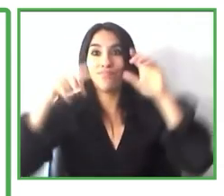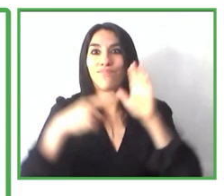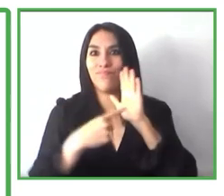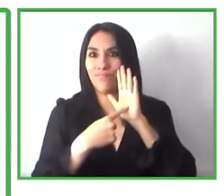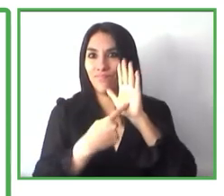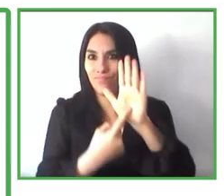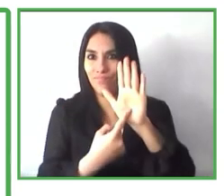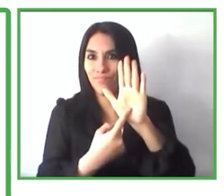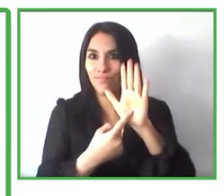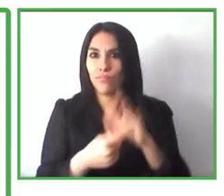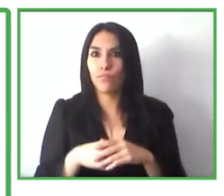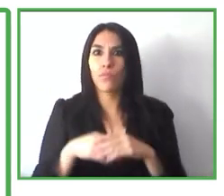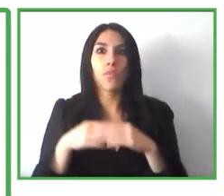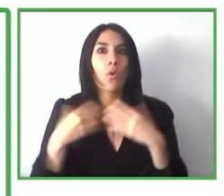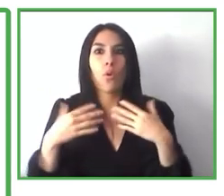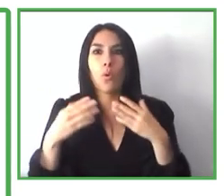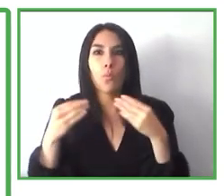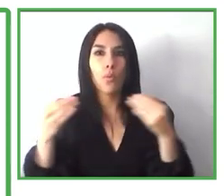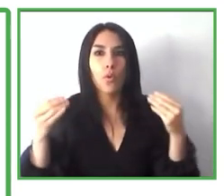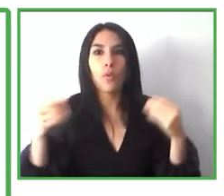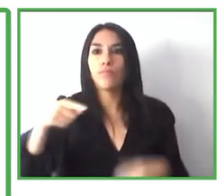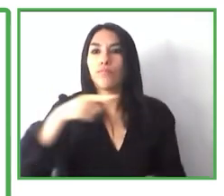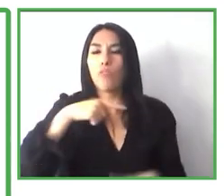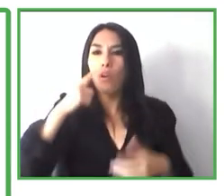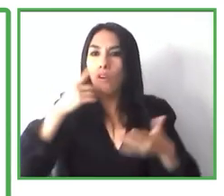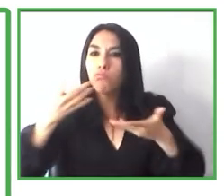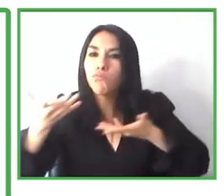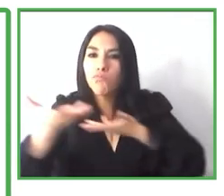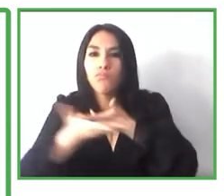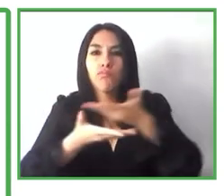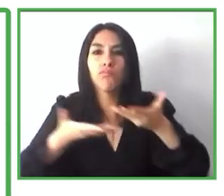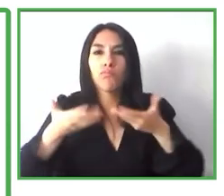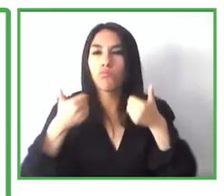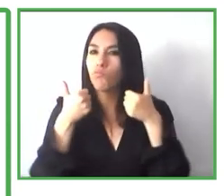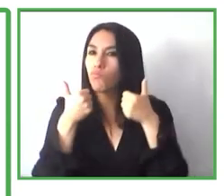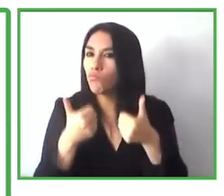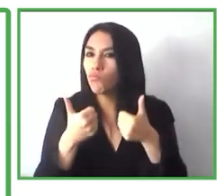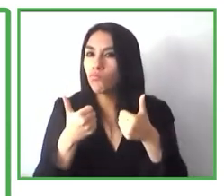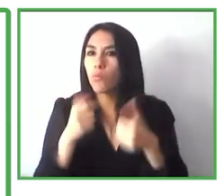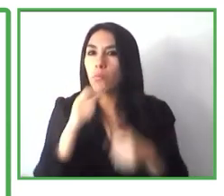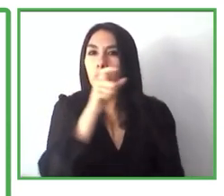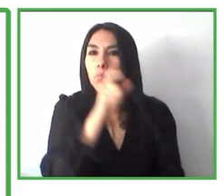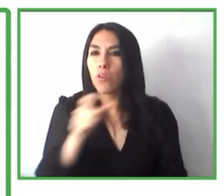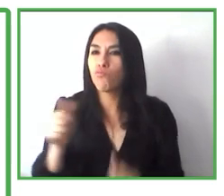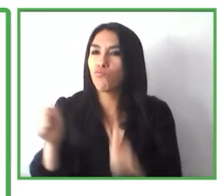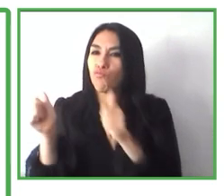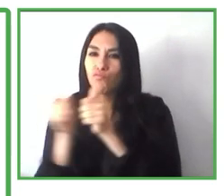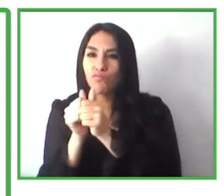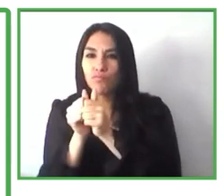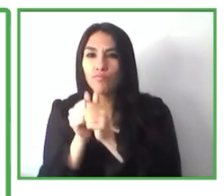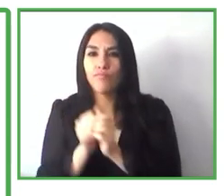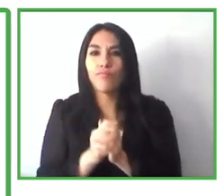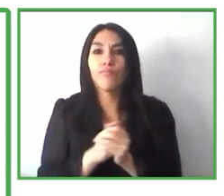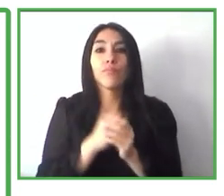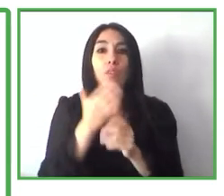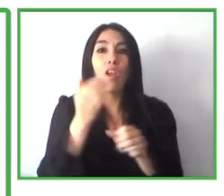tenemos entre los colegas en nuestro servicio. Este trabajo lo hacemos desde el corazón.